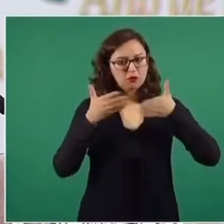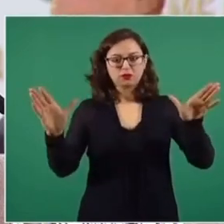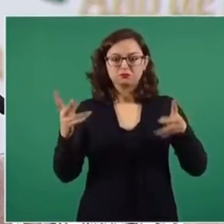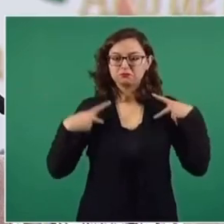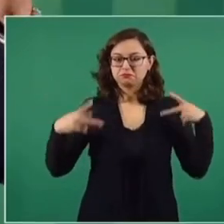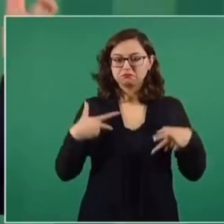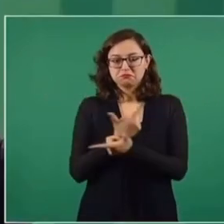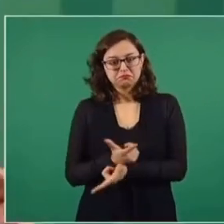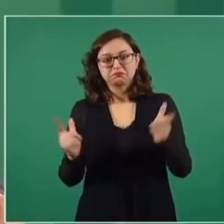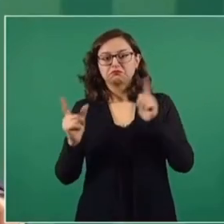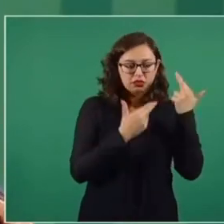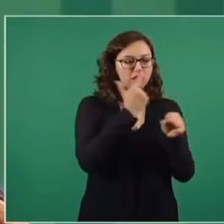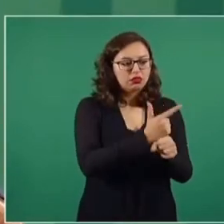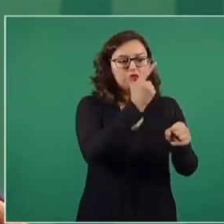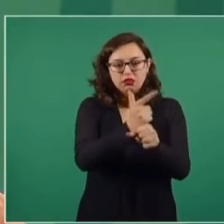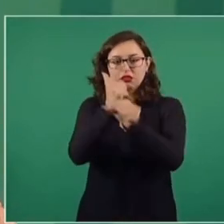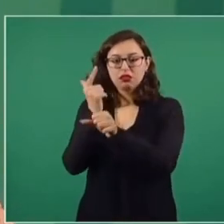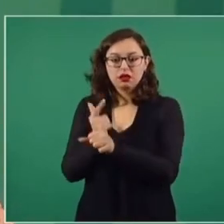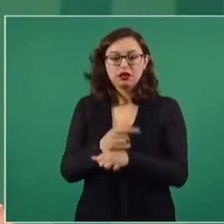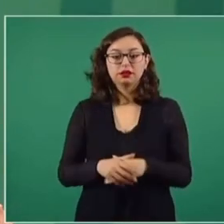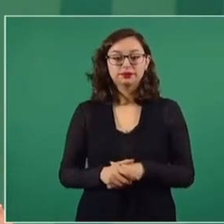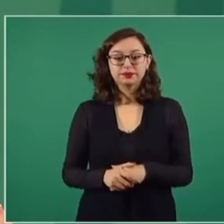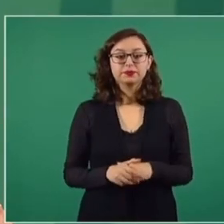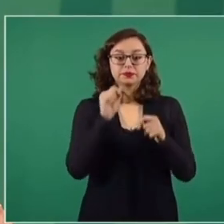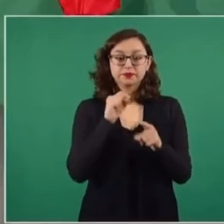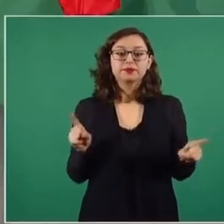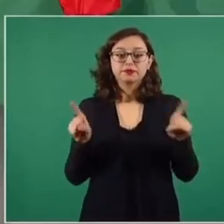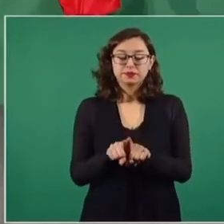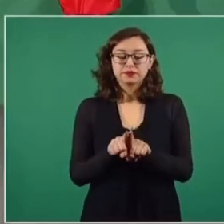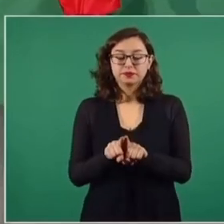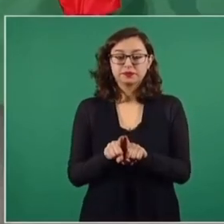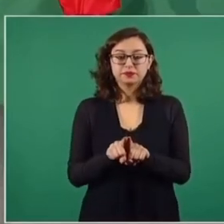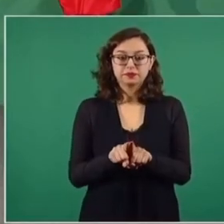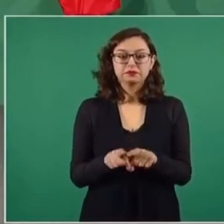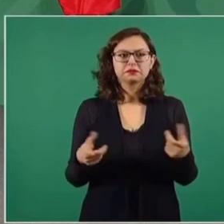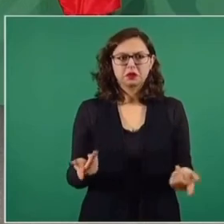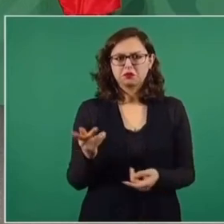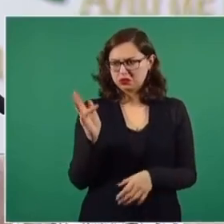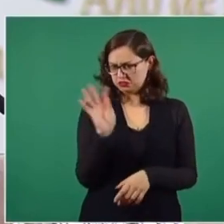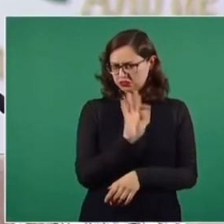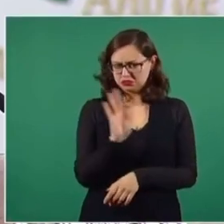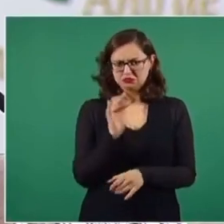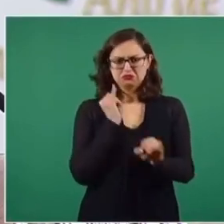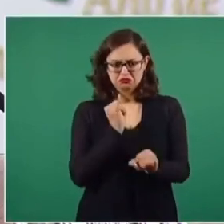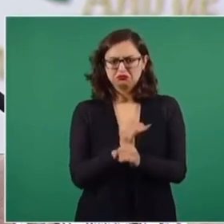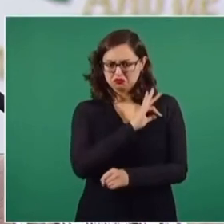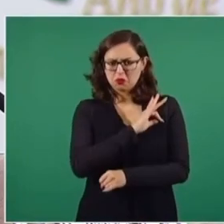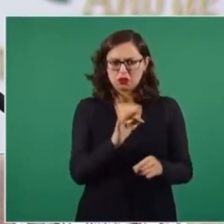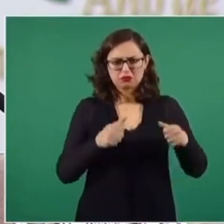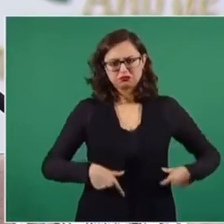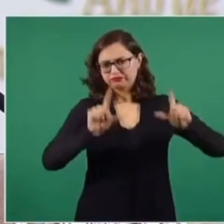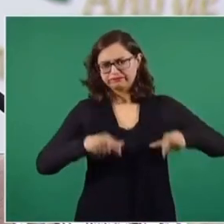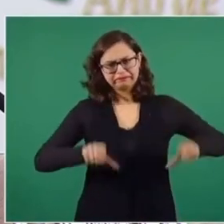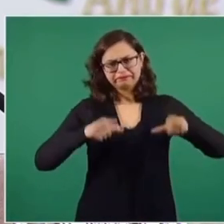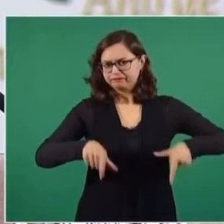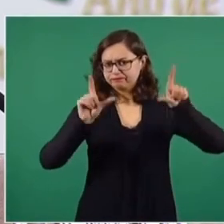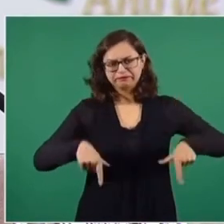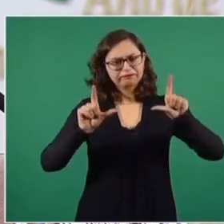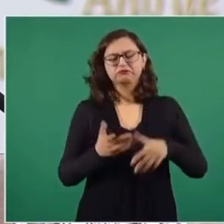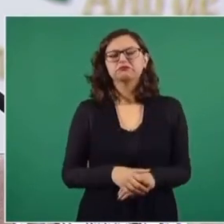se pueda consultar. Y si es posible, subirlo a la red,